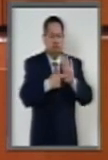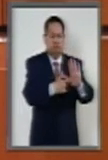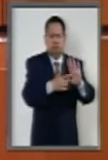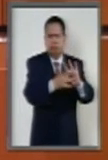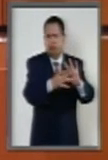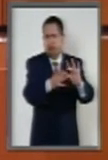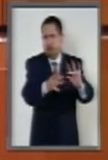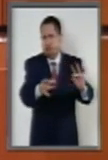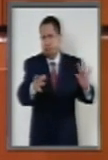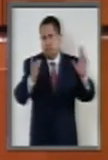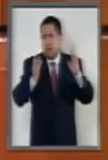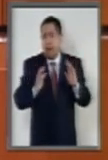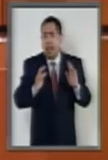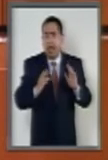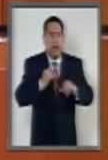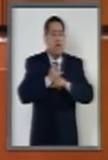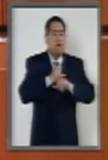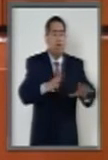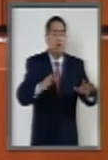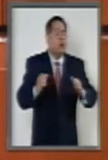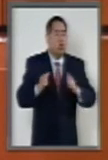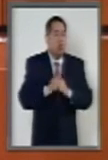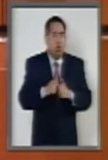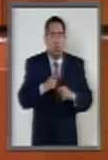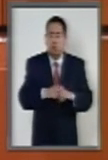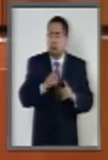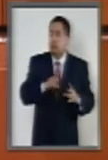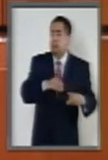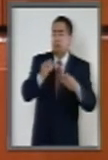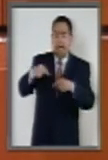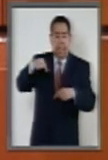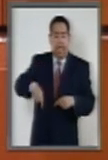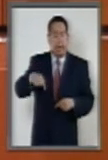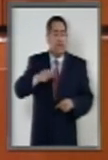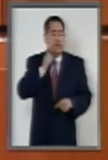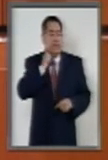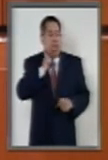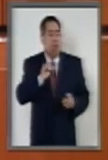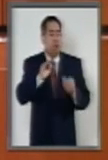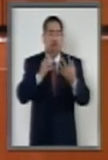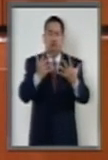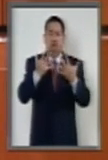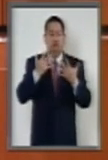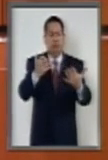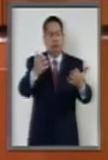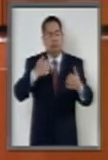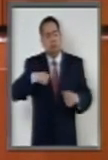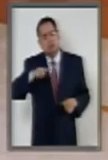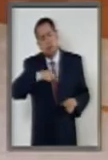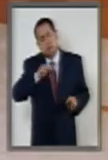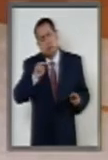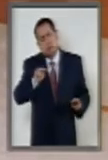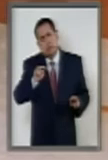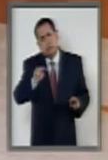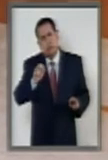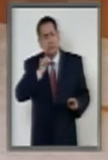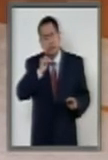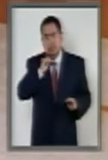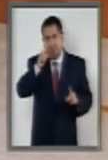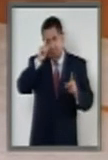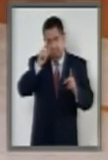que ese informe fuera presentado ante este Senado para que nosotros, nosotras, como